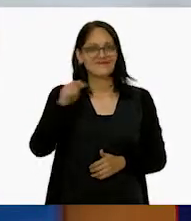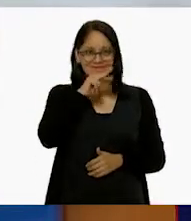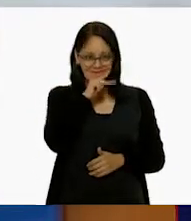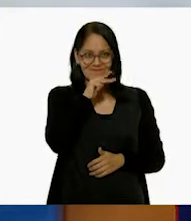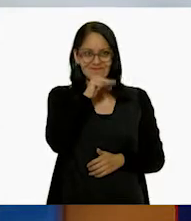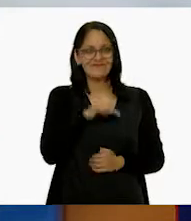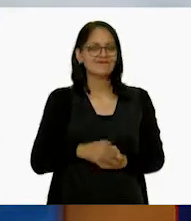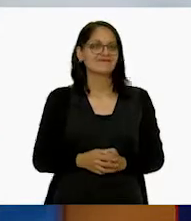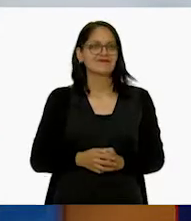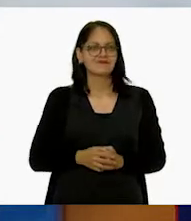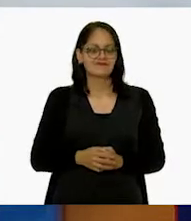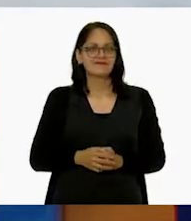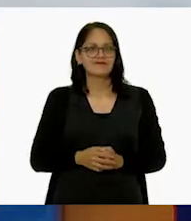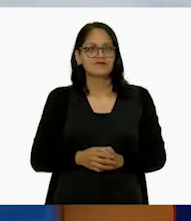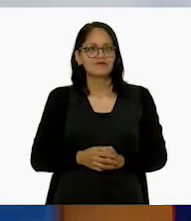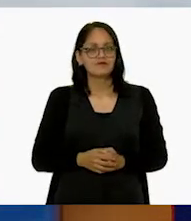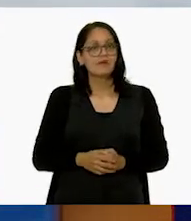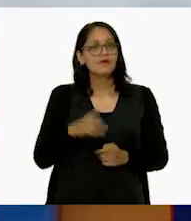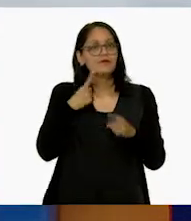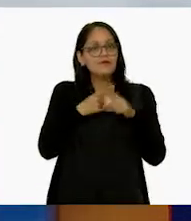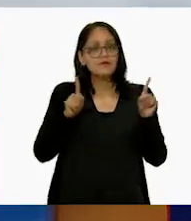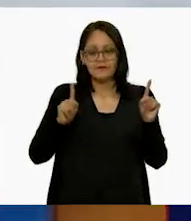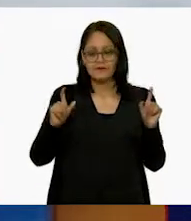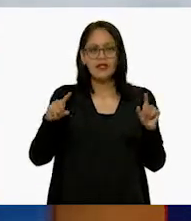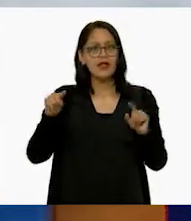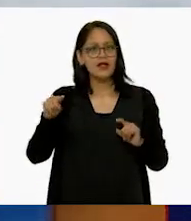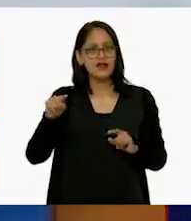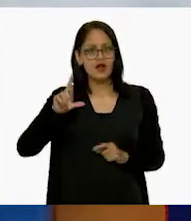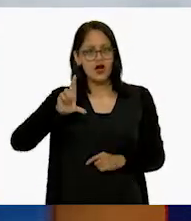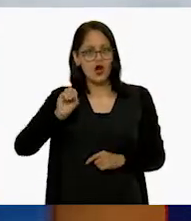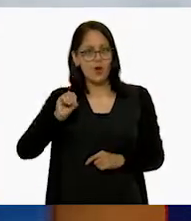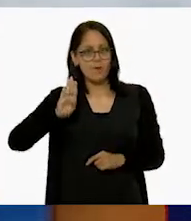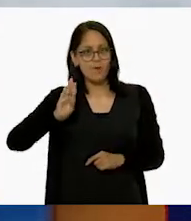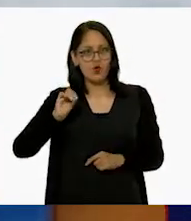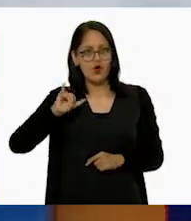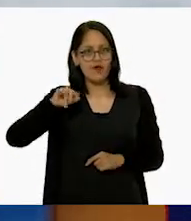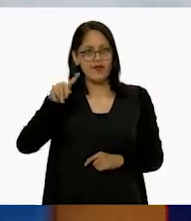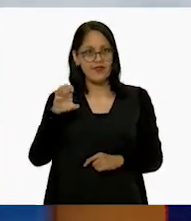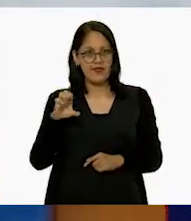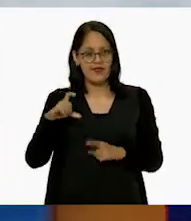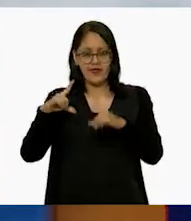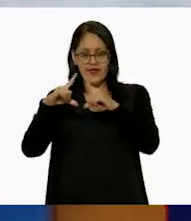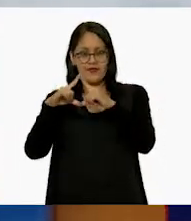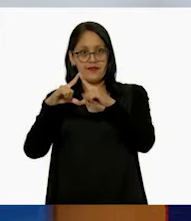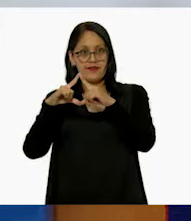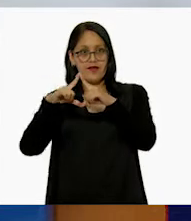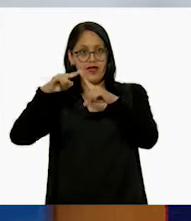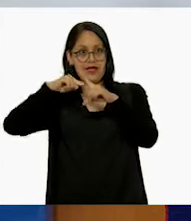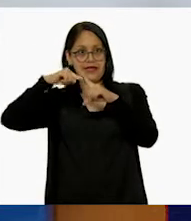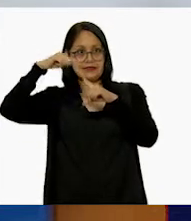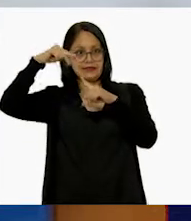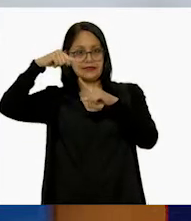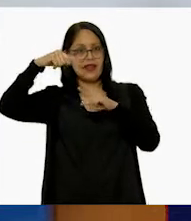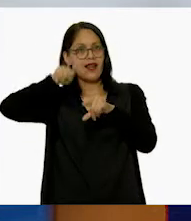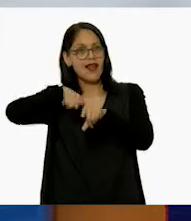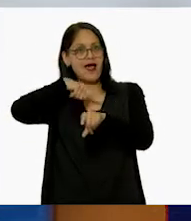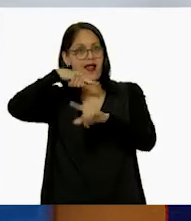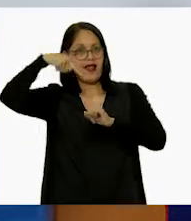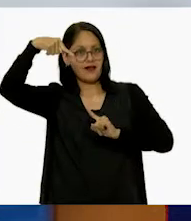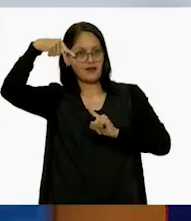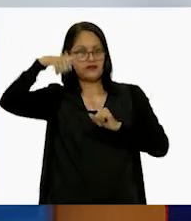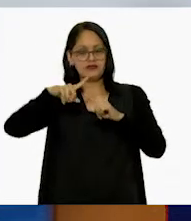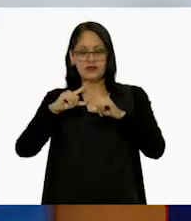preocupen. La diferencia es que el romboide tiene dos lados largos y dos lados